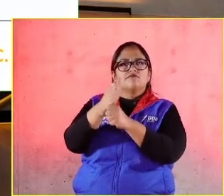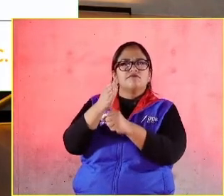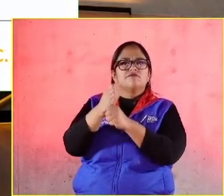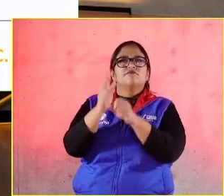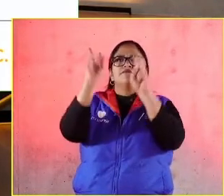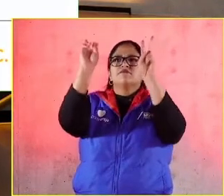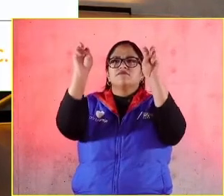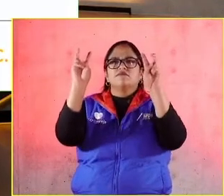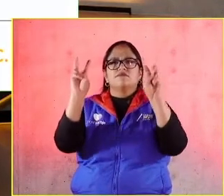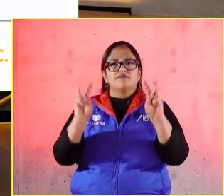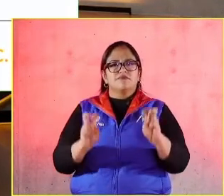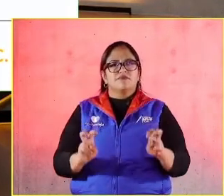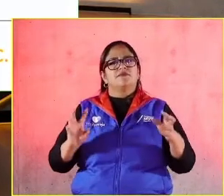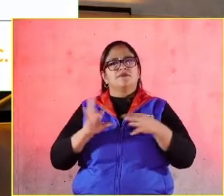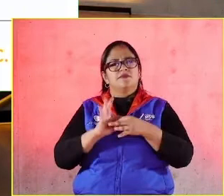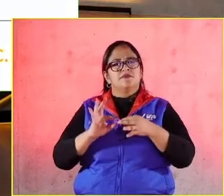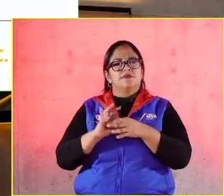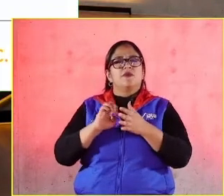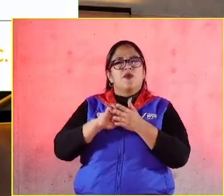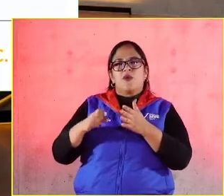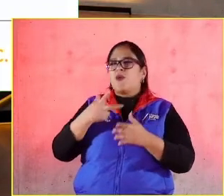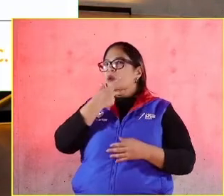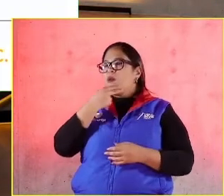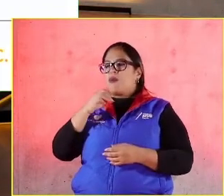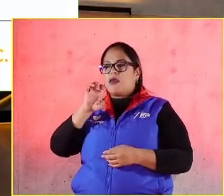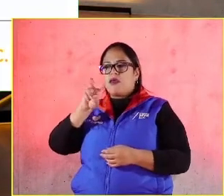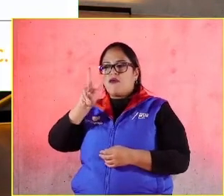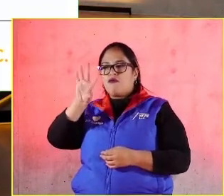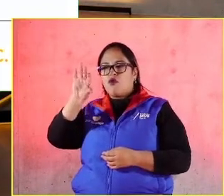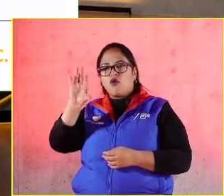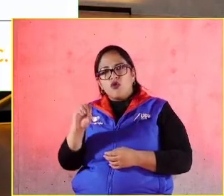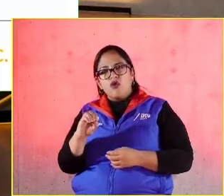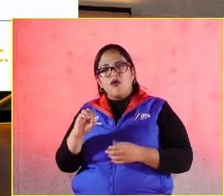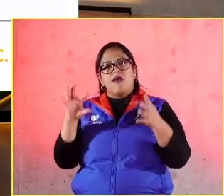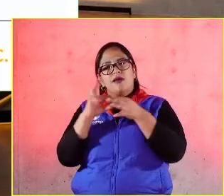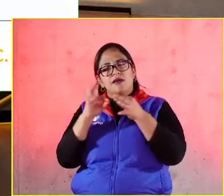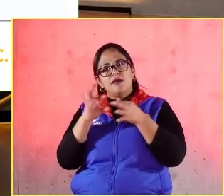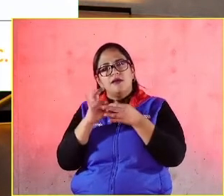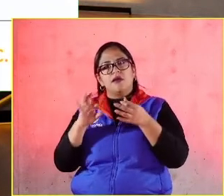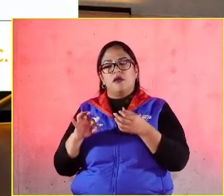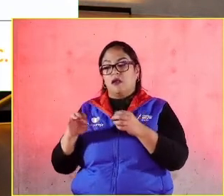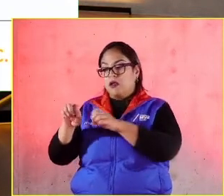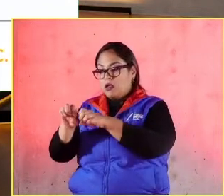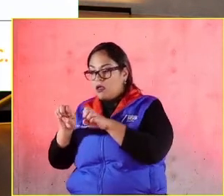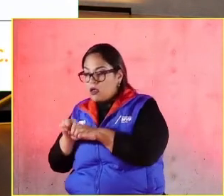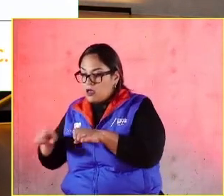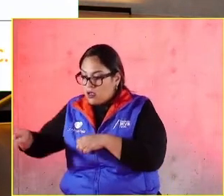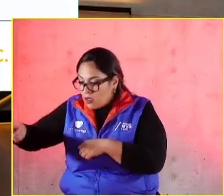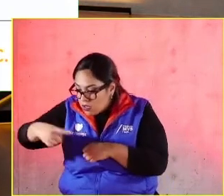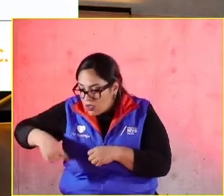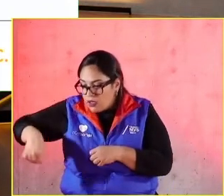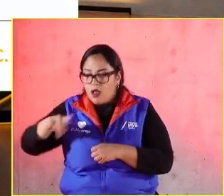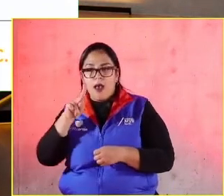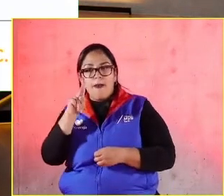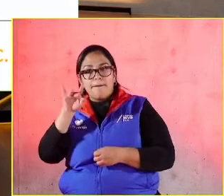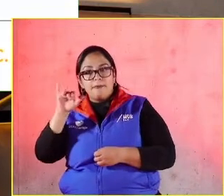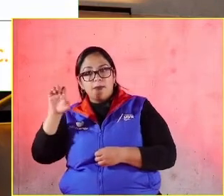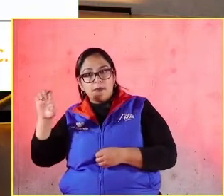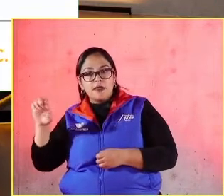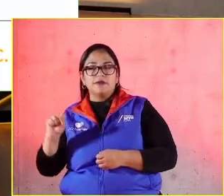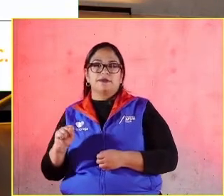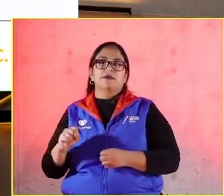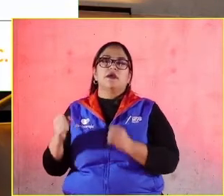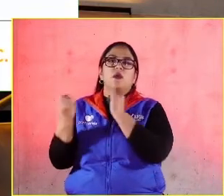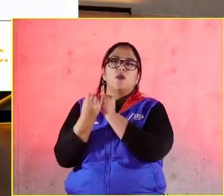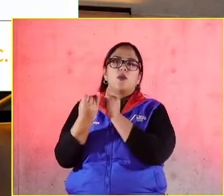nos los mencionaba Evodio, en donde hay que poner por cada empresa, para cada pyme y también para